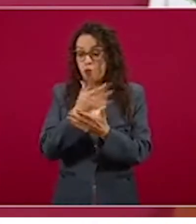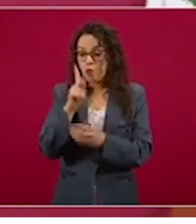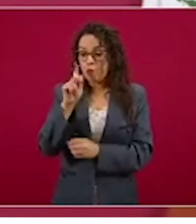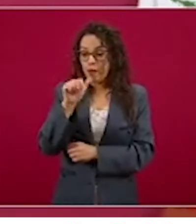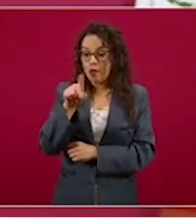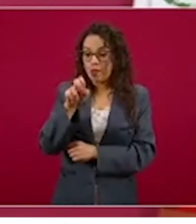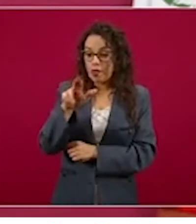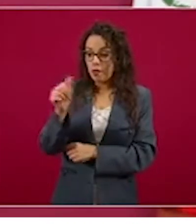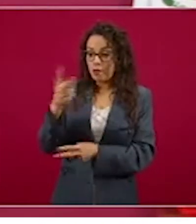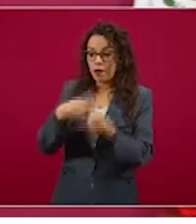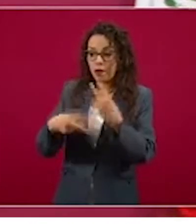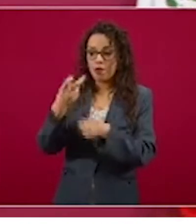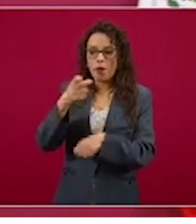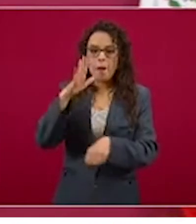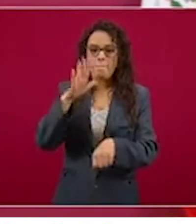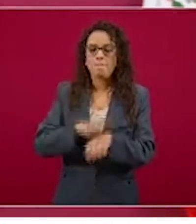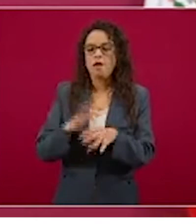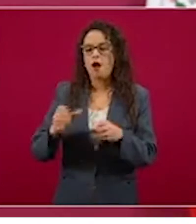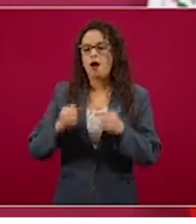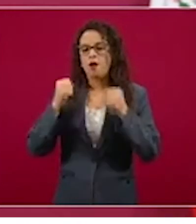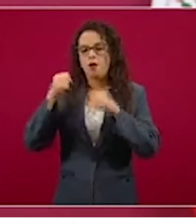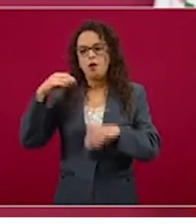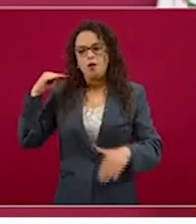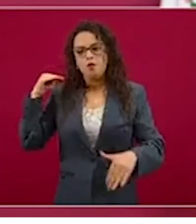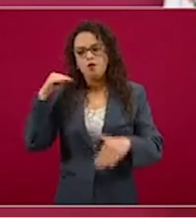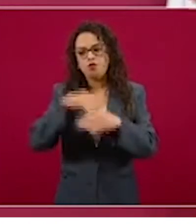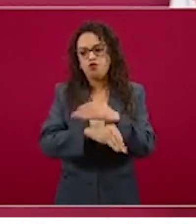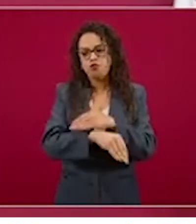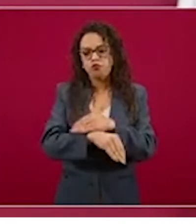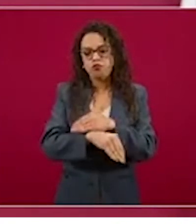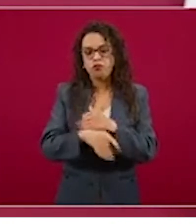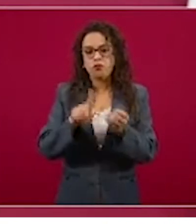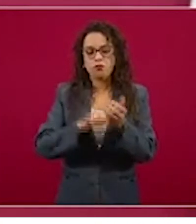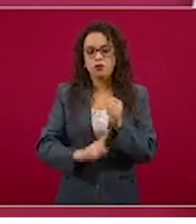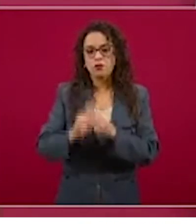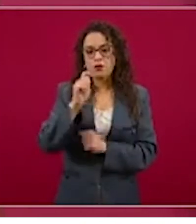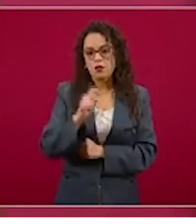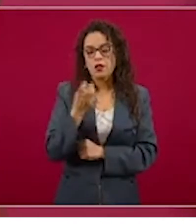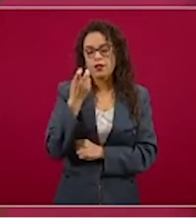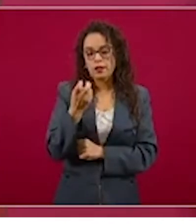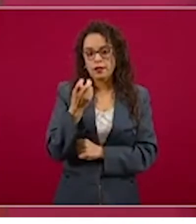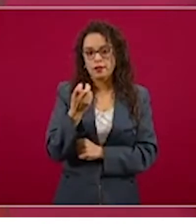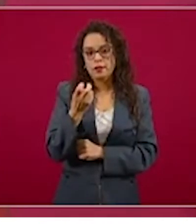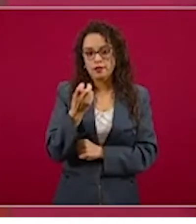del modelo económico neoliberal.